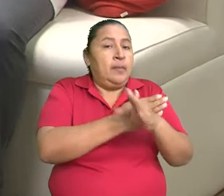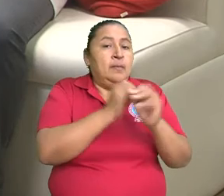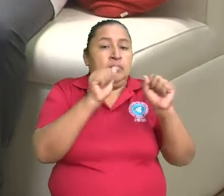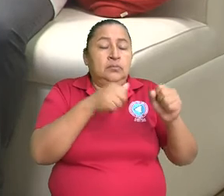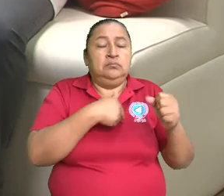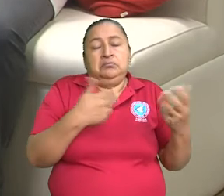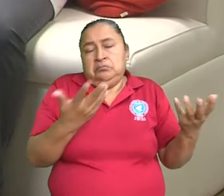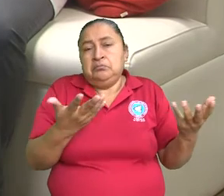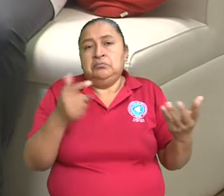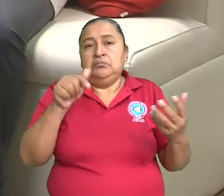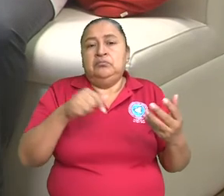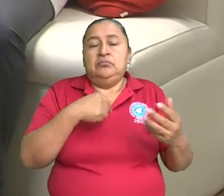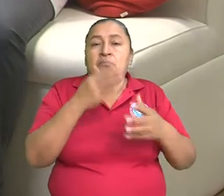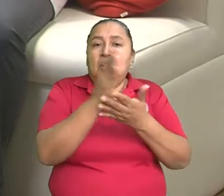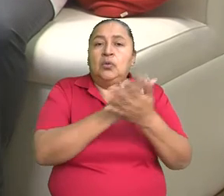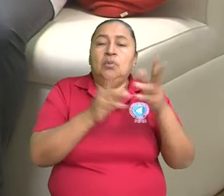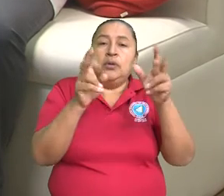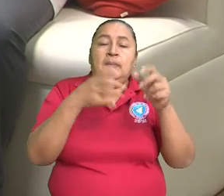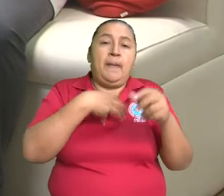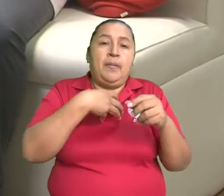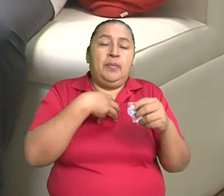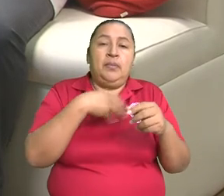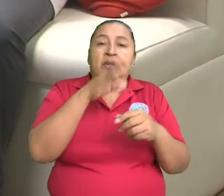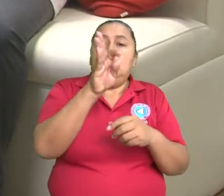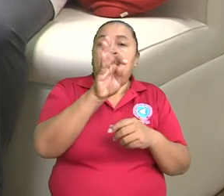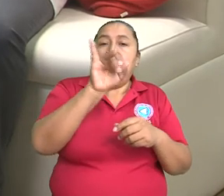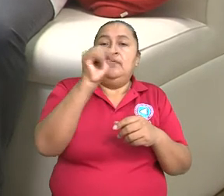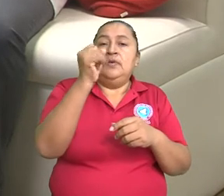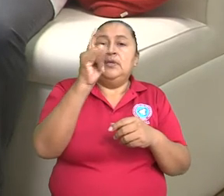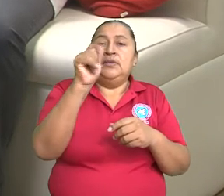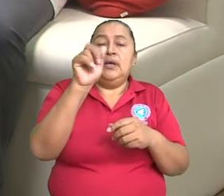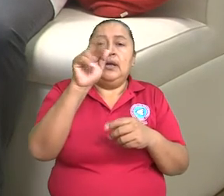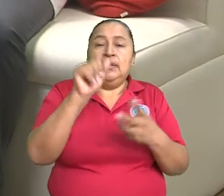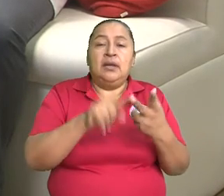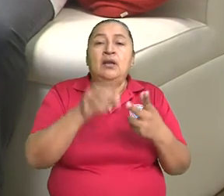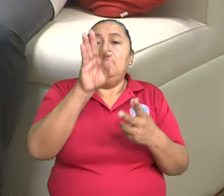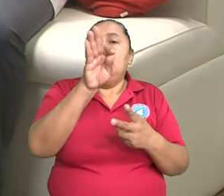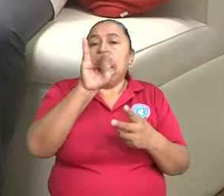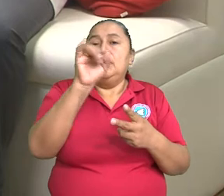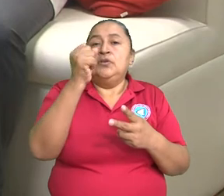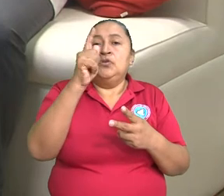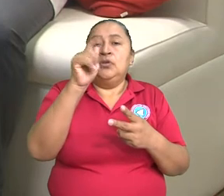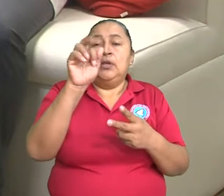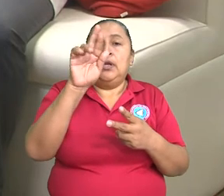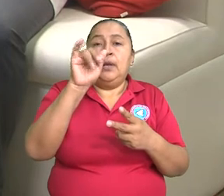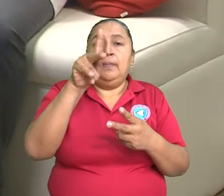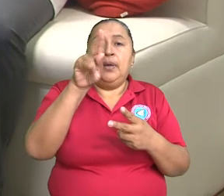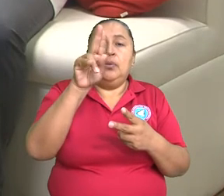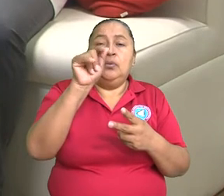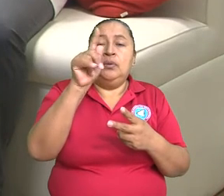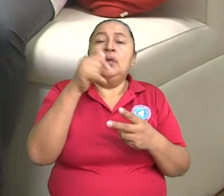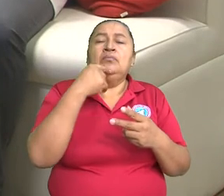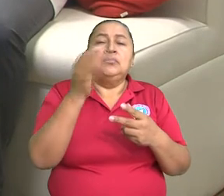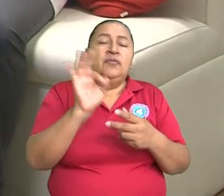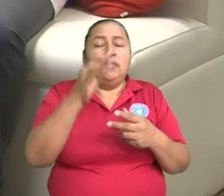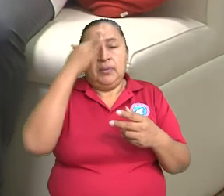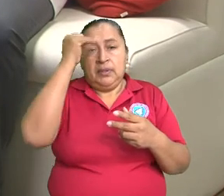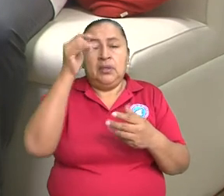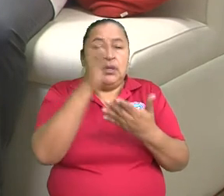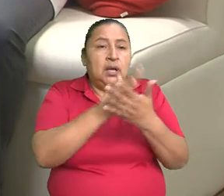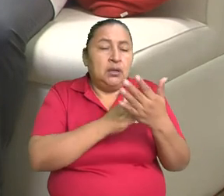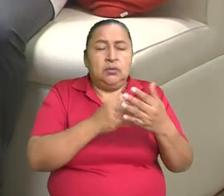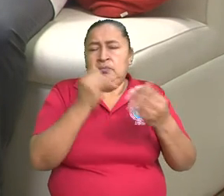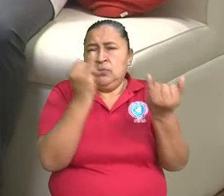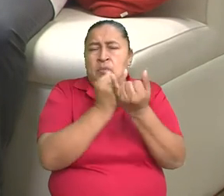De hecho, pues, ya eso ya son temas propios del fisiatra o del fisioterapeuta. Por lo general, pues, creo que eso es como que algo estándar que